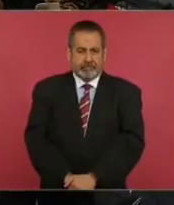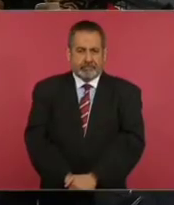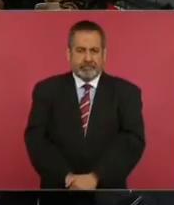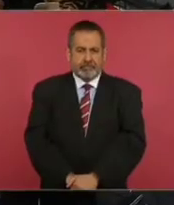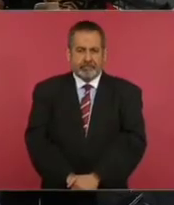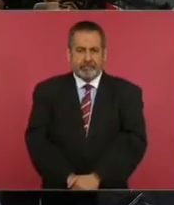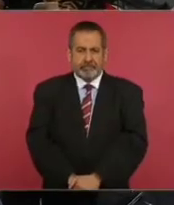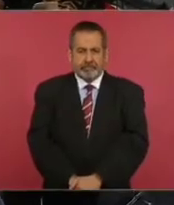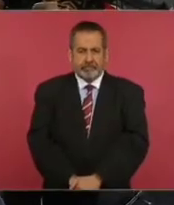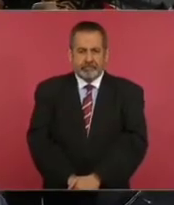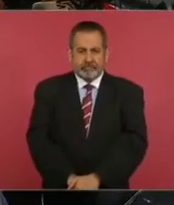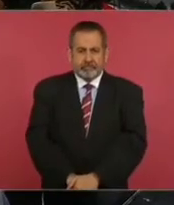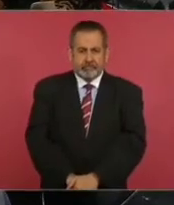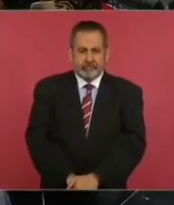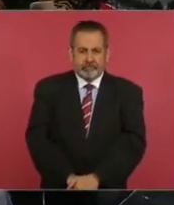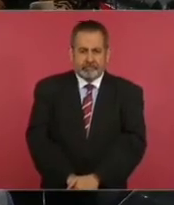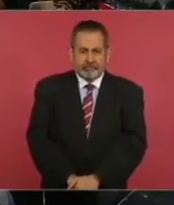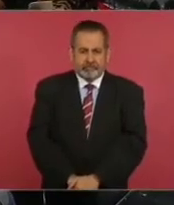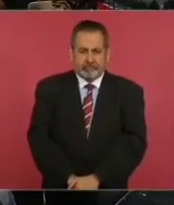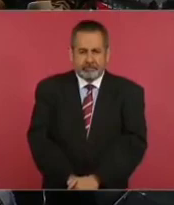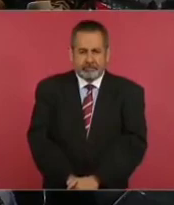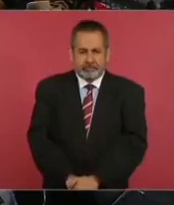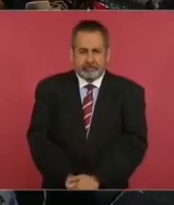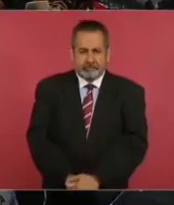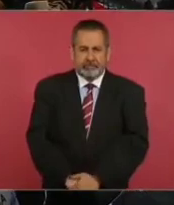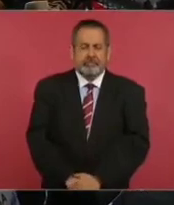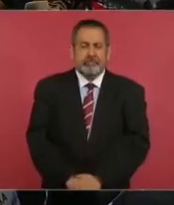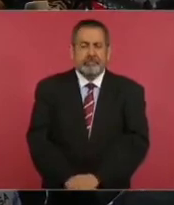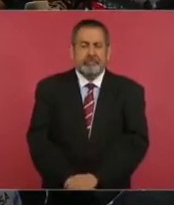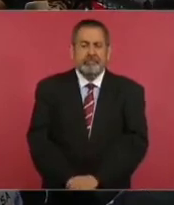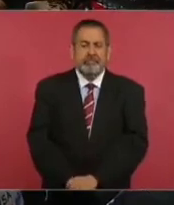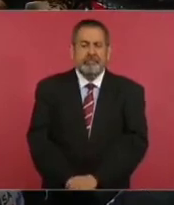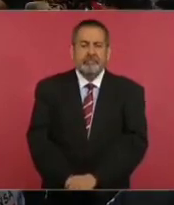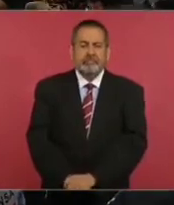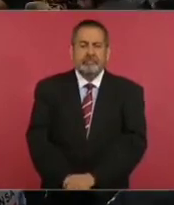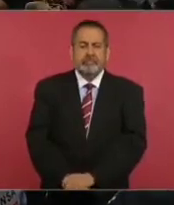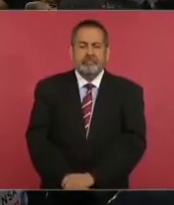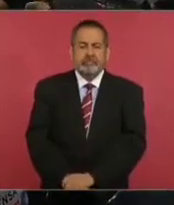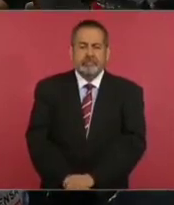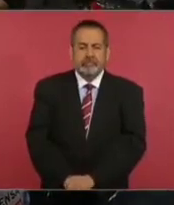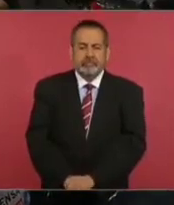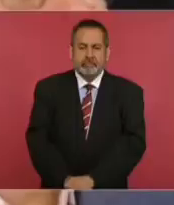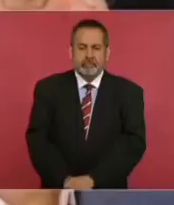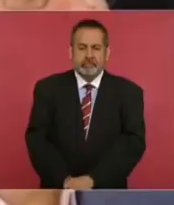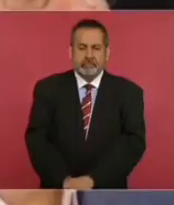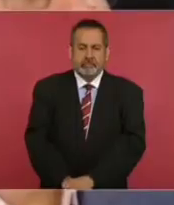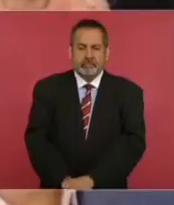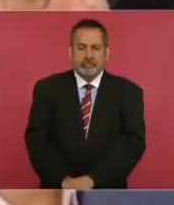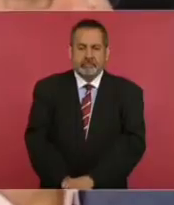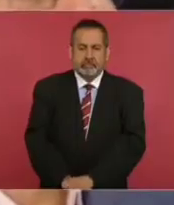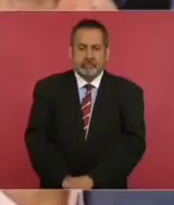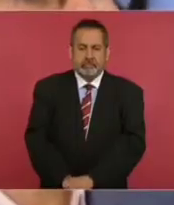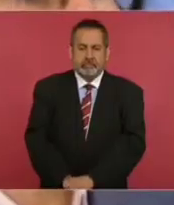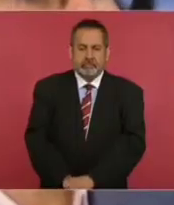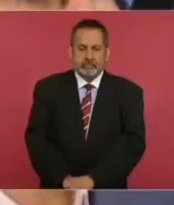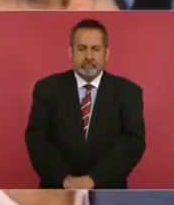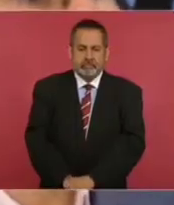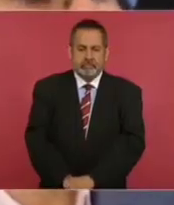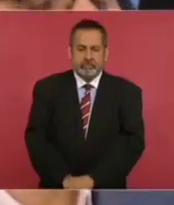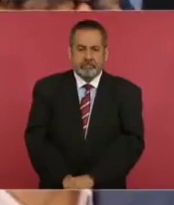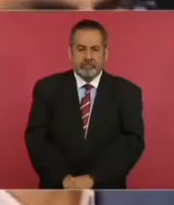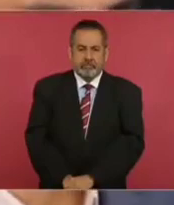población, que está en la espera justamente de saber cómo se trabaja. Ah, no, yo lo entendí. Usted había dicho,